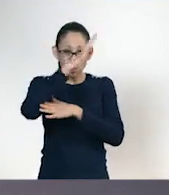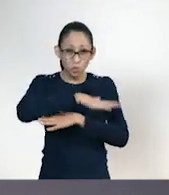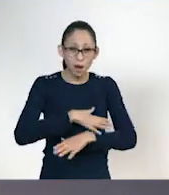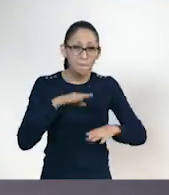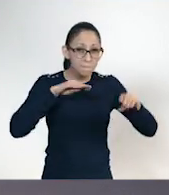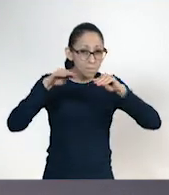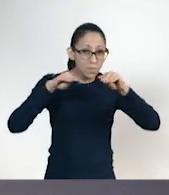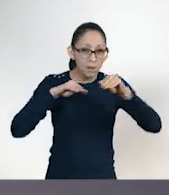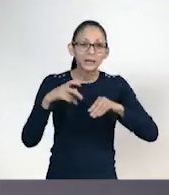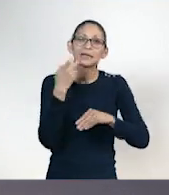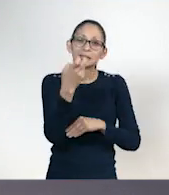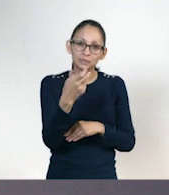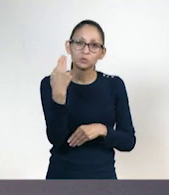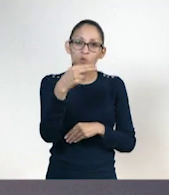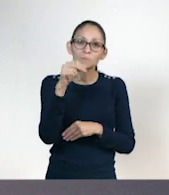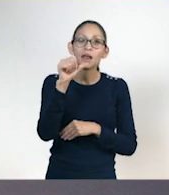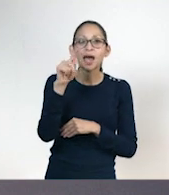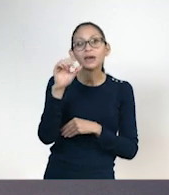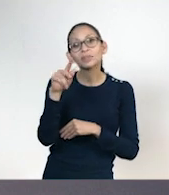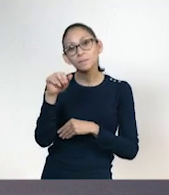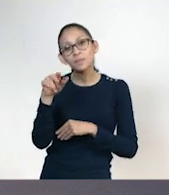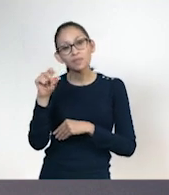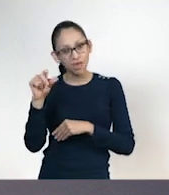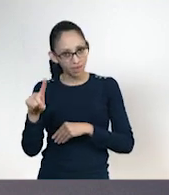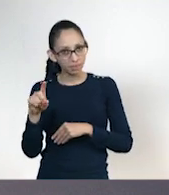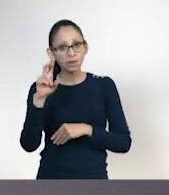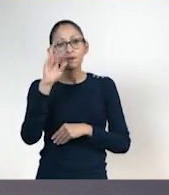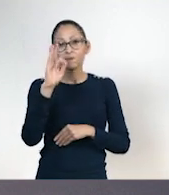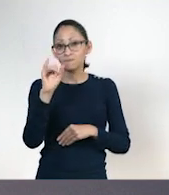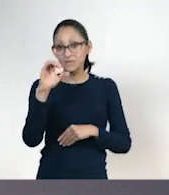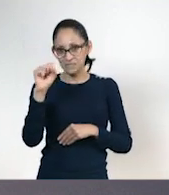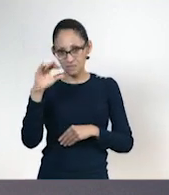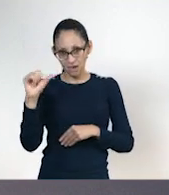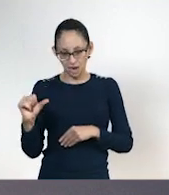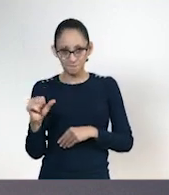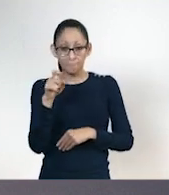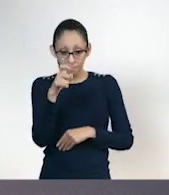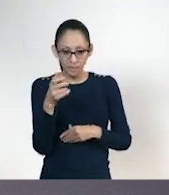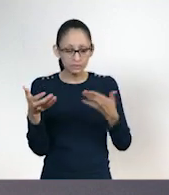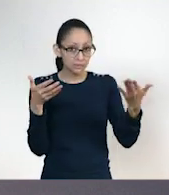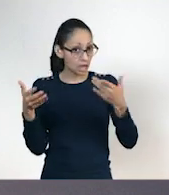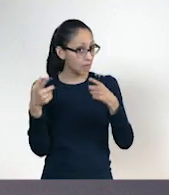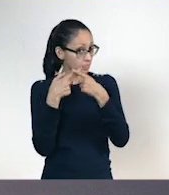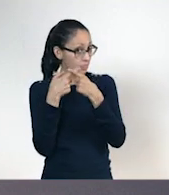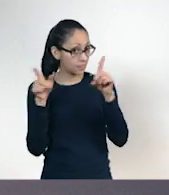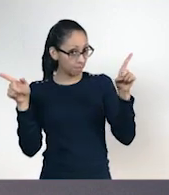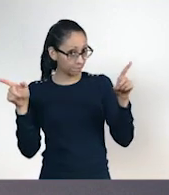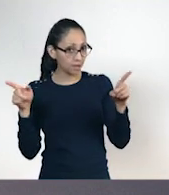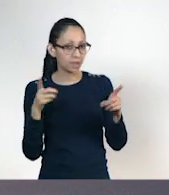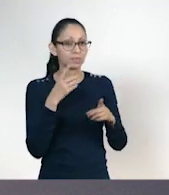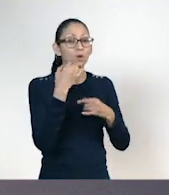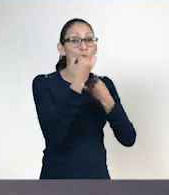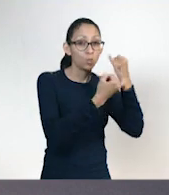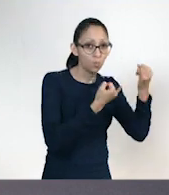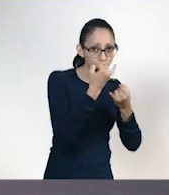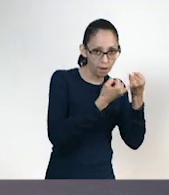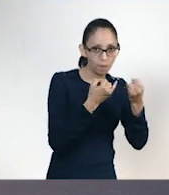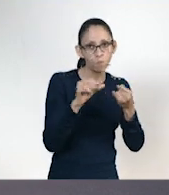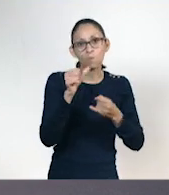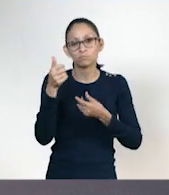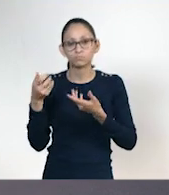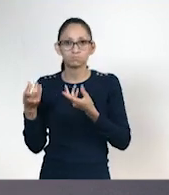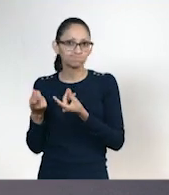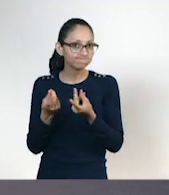hay que diferenciarla de los juegos y del deporte, ya que estos dos tienen un fin específico. La